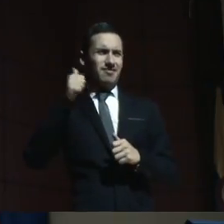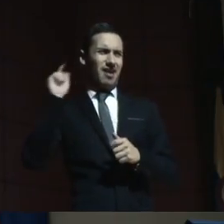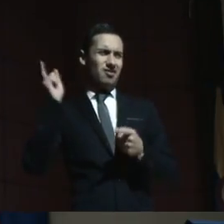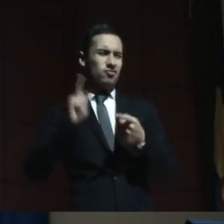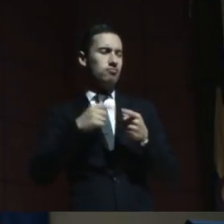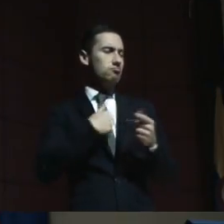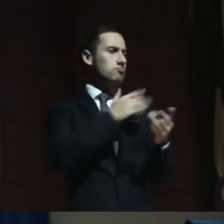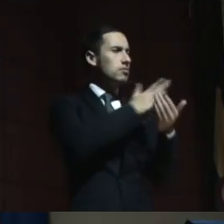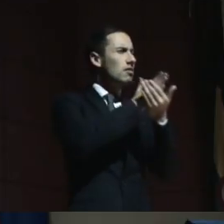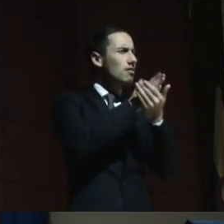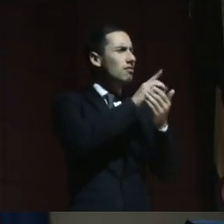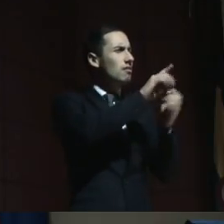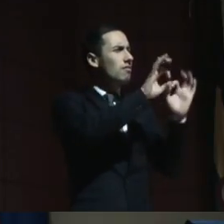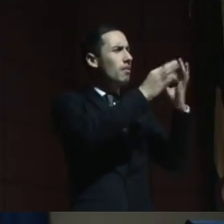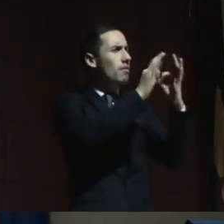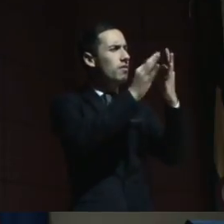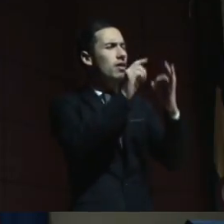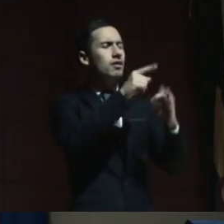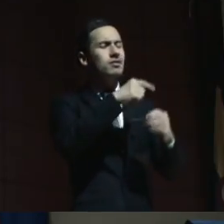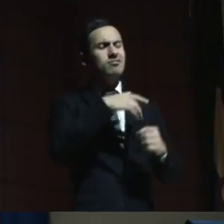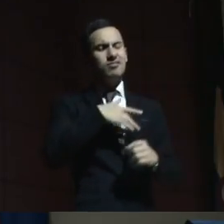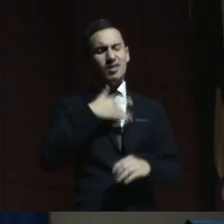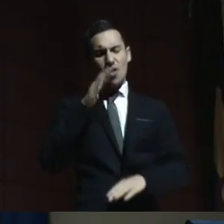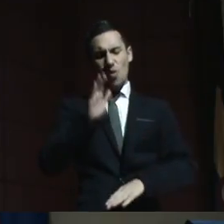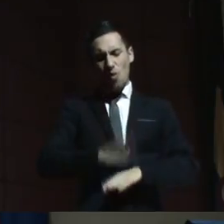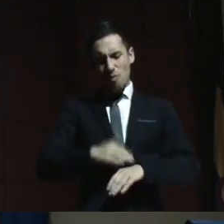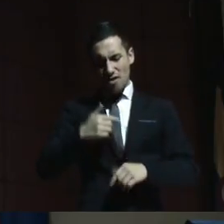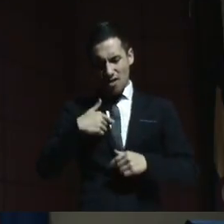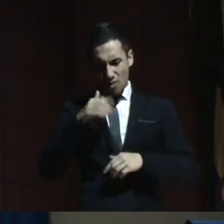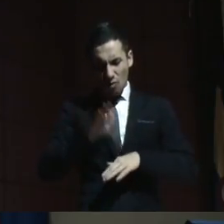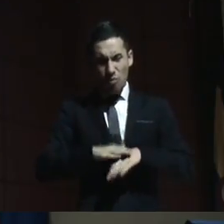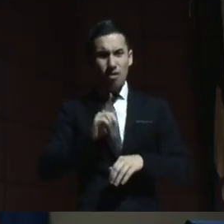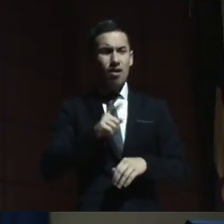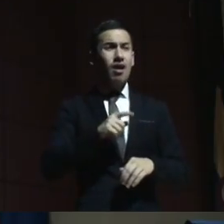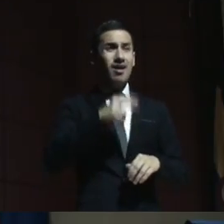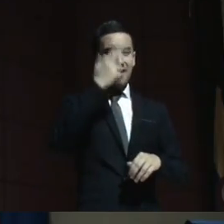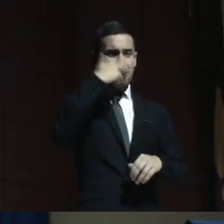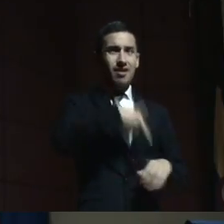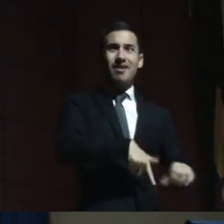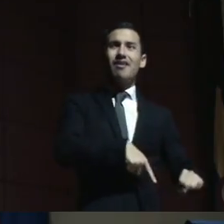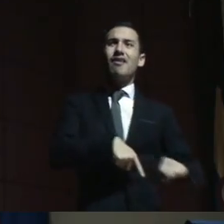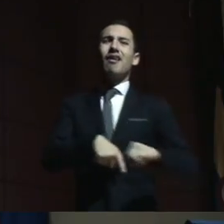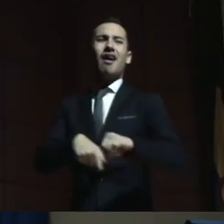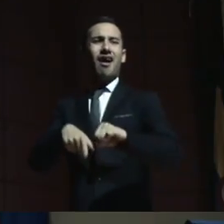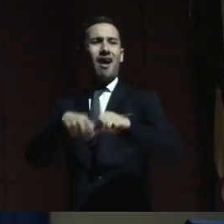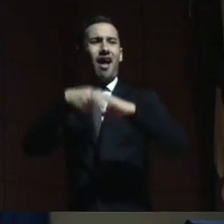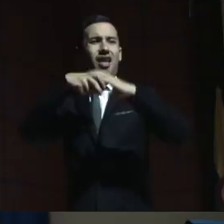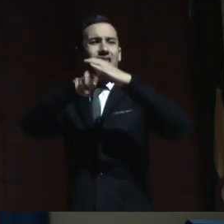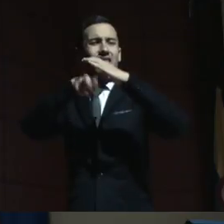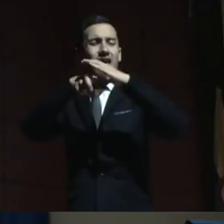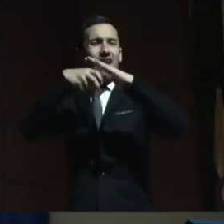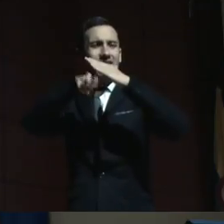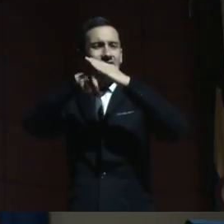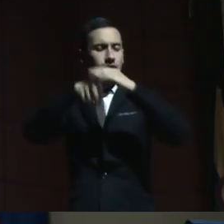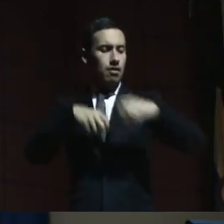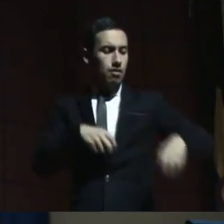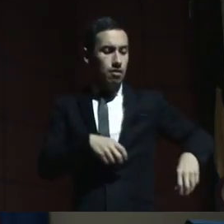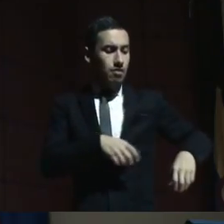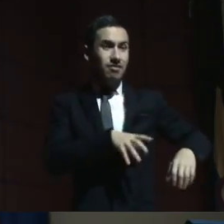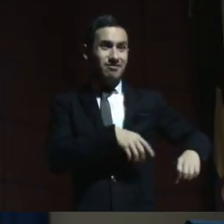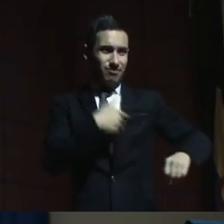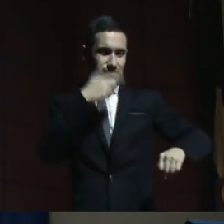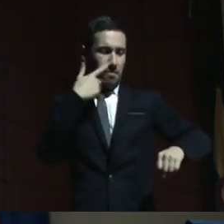por haberlo llevado a un jardín donde no le pusieron mucho cuidado, ¿sí? Entonces, es responsabilidad de ella